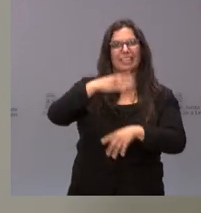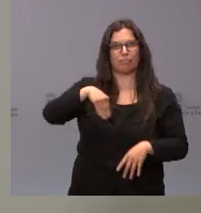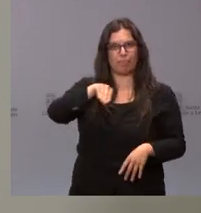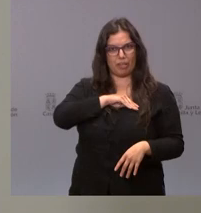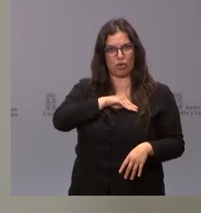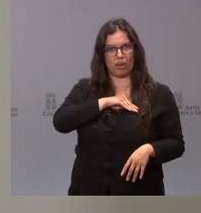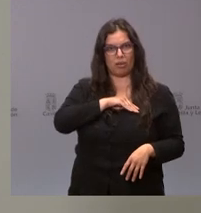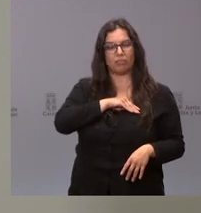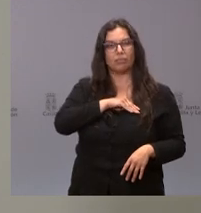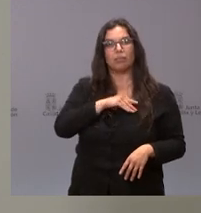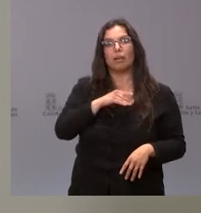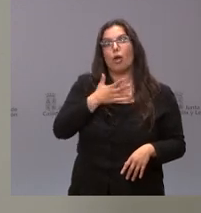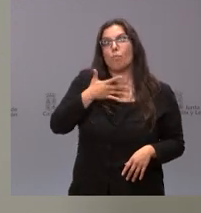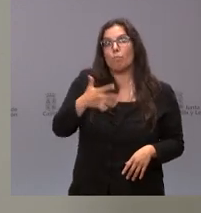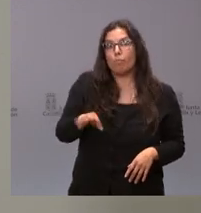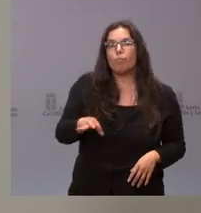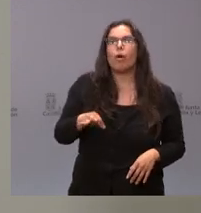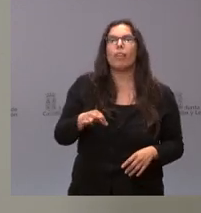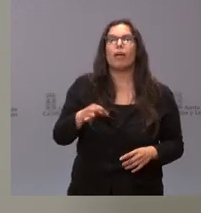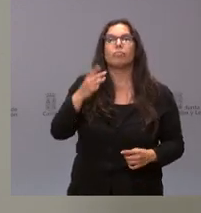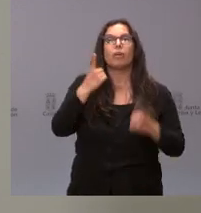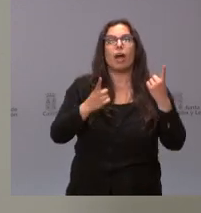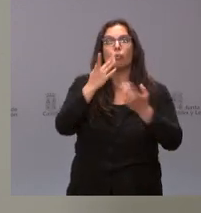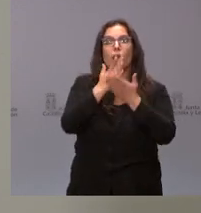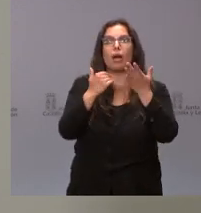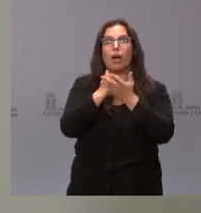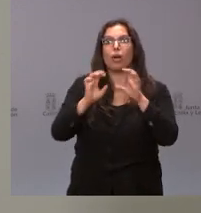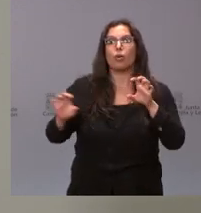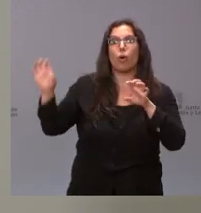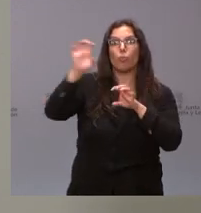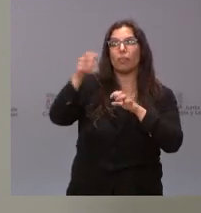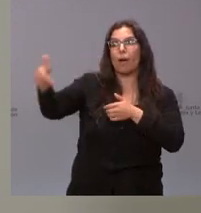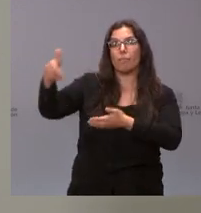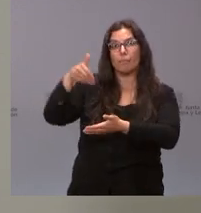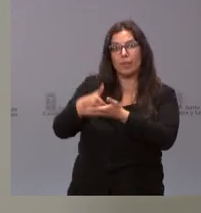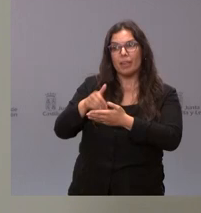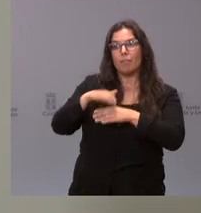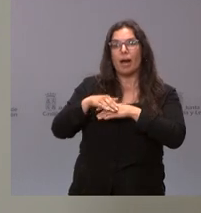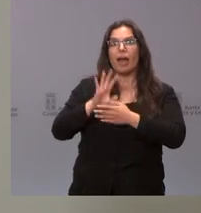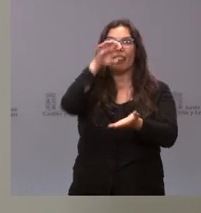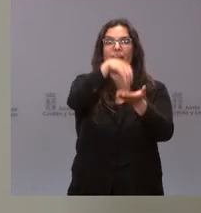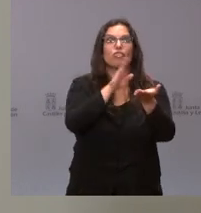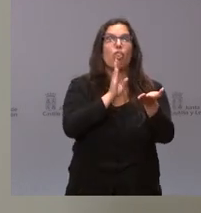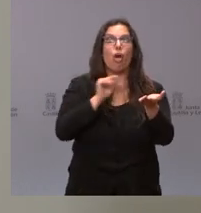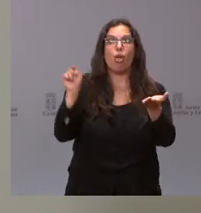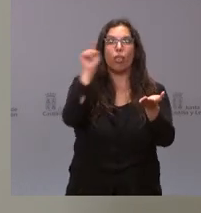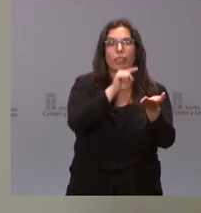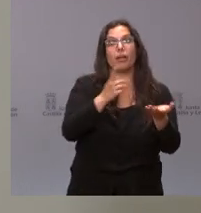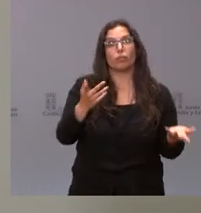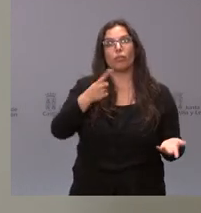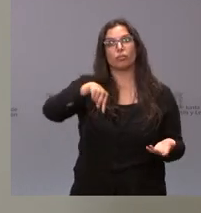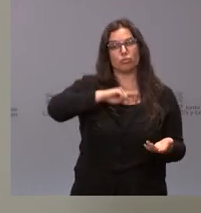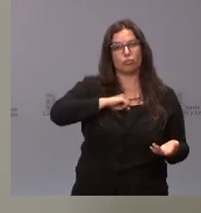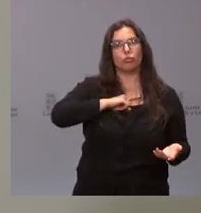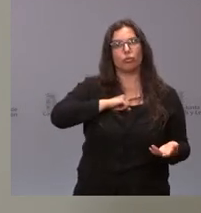ubicarse en alguna de las comunidades autónomas que lo pudieran solicitar. A este respecto, manifestarles que